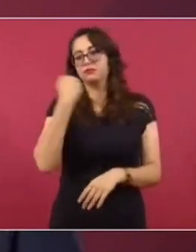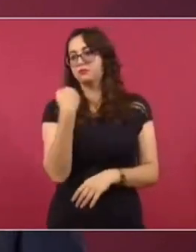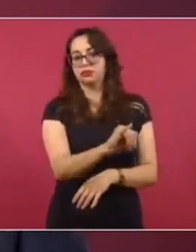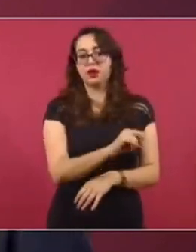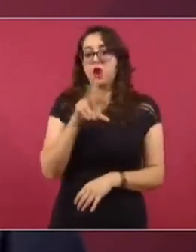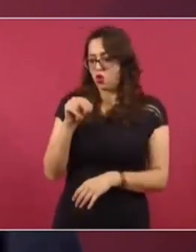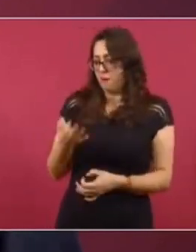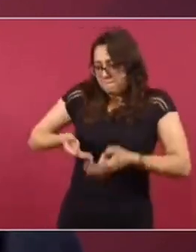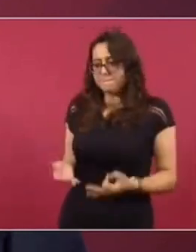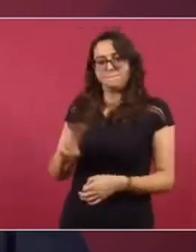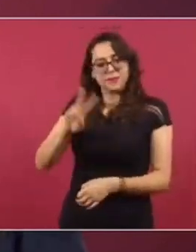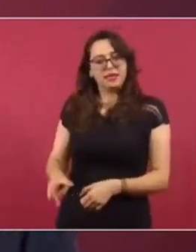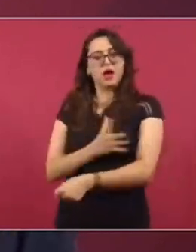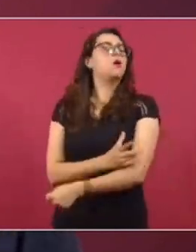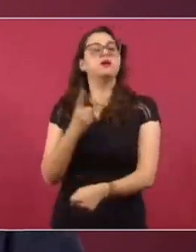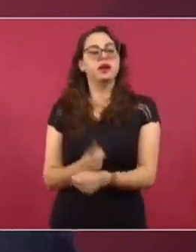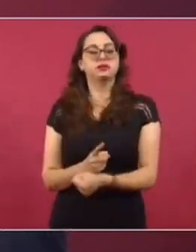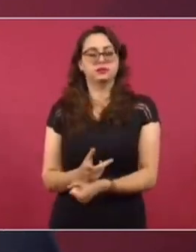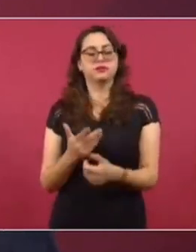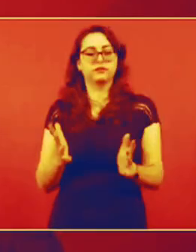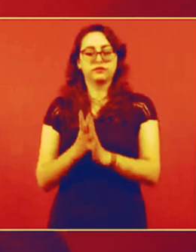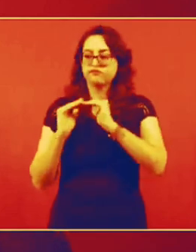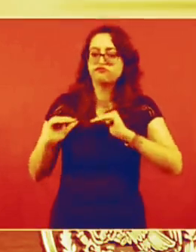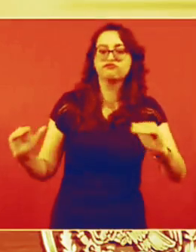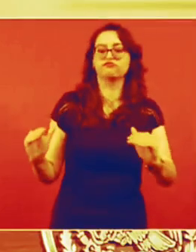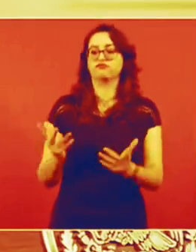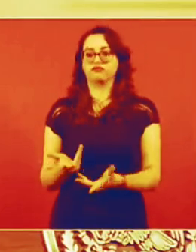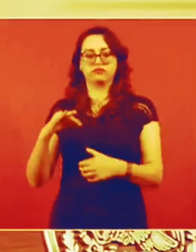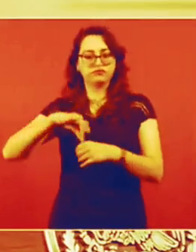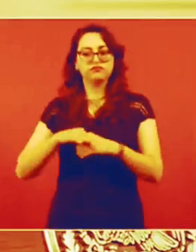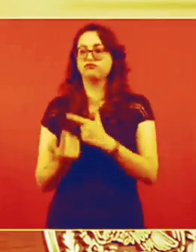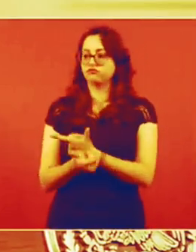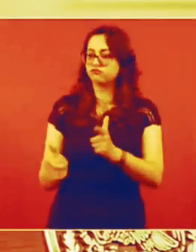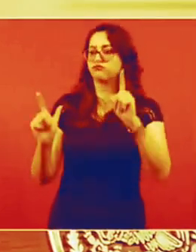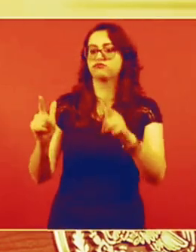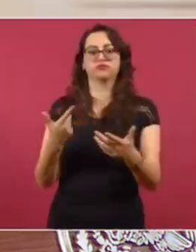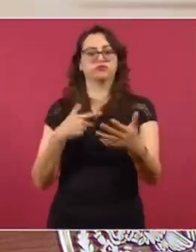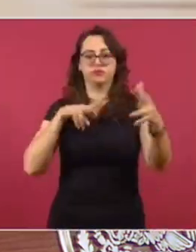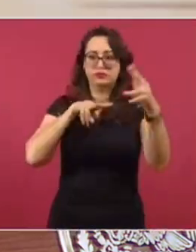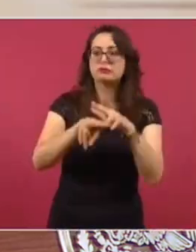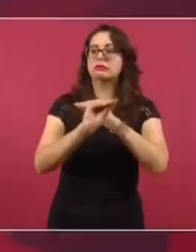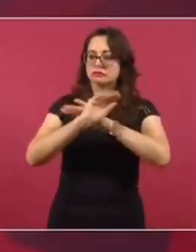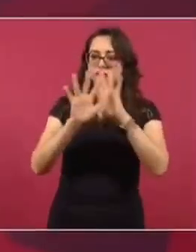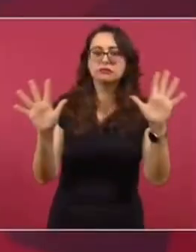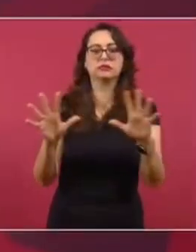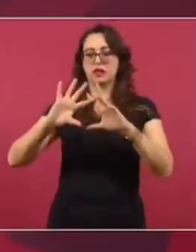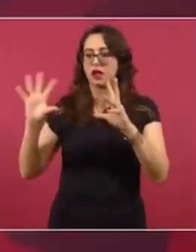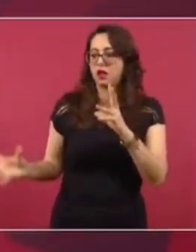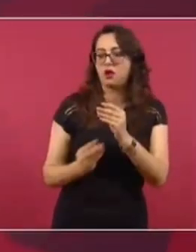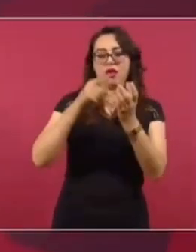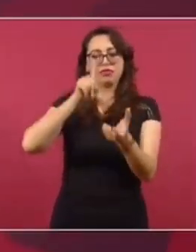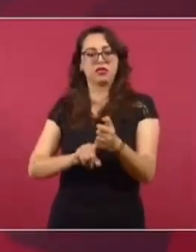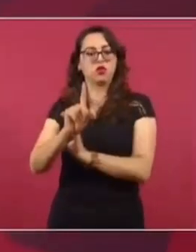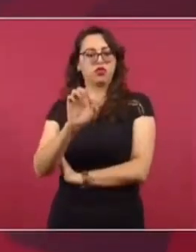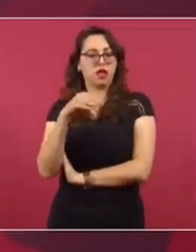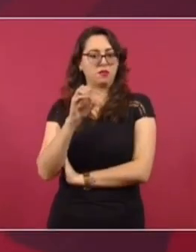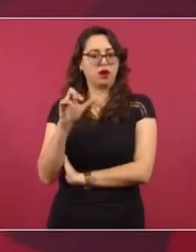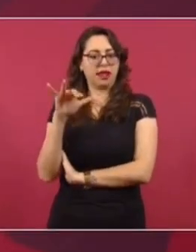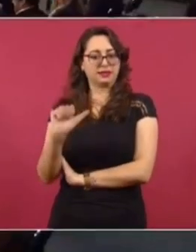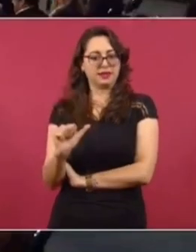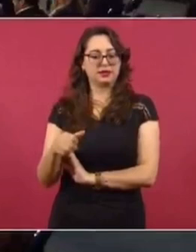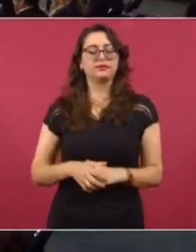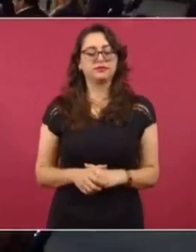transparencia es democracia. Transparencia es sinónimo de democracia. La transparencia es una regla de oro de la democracia.